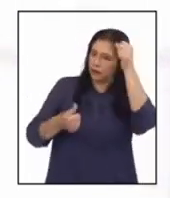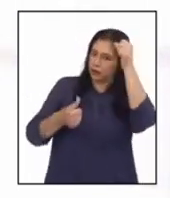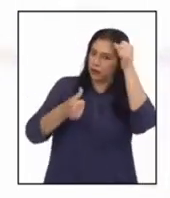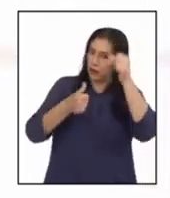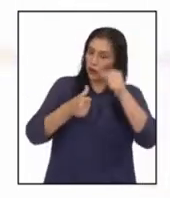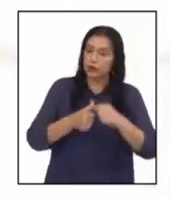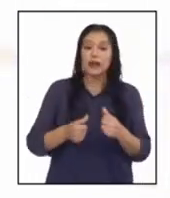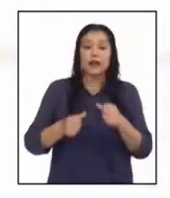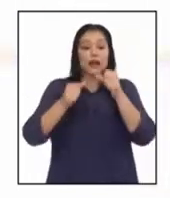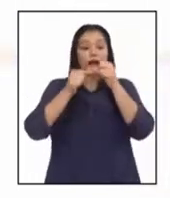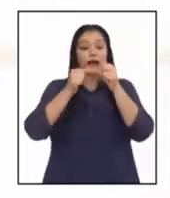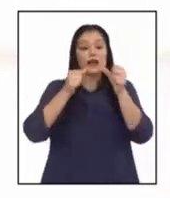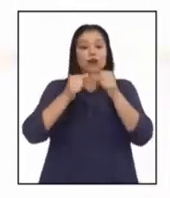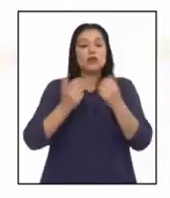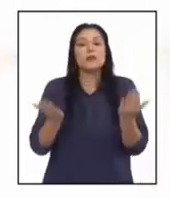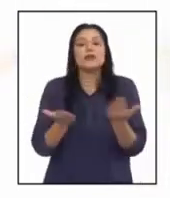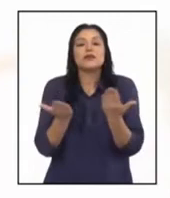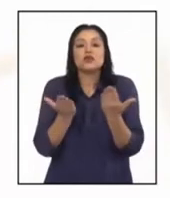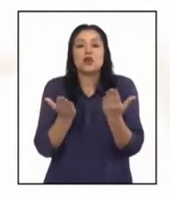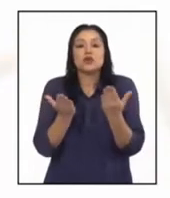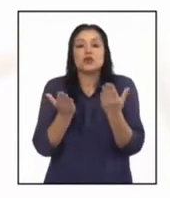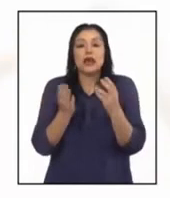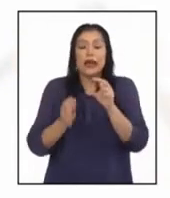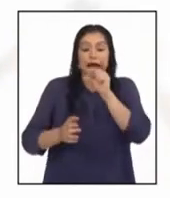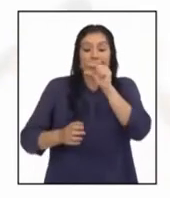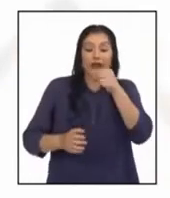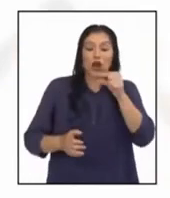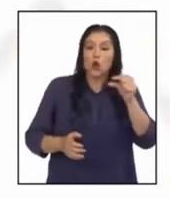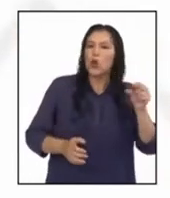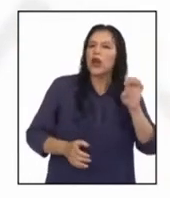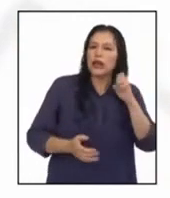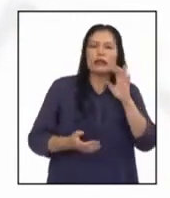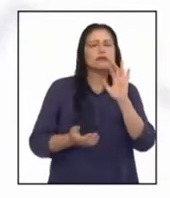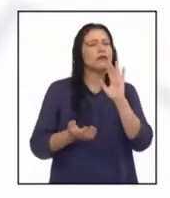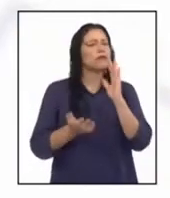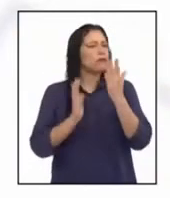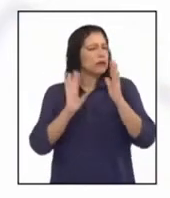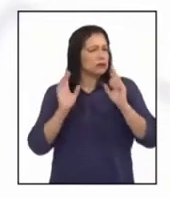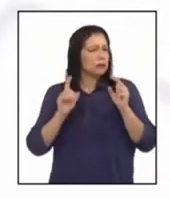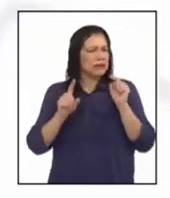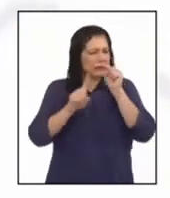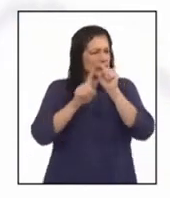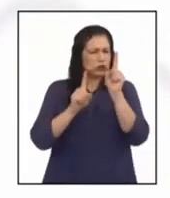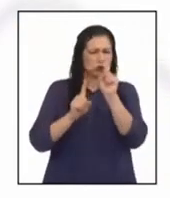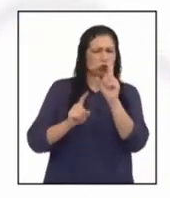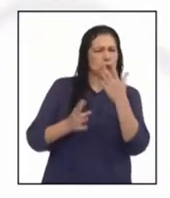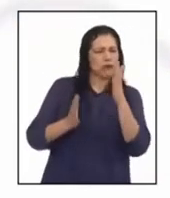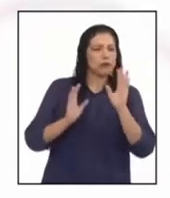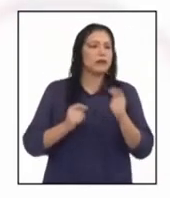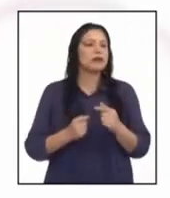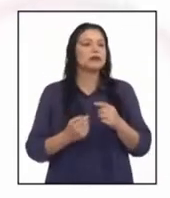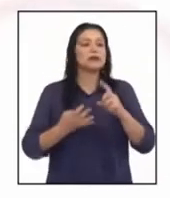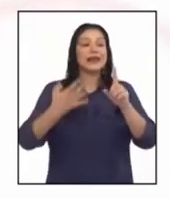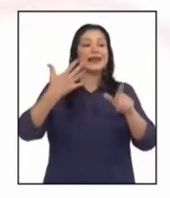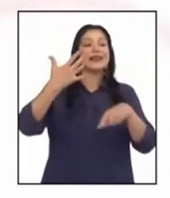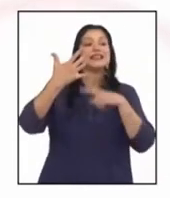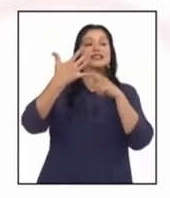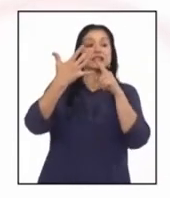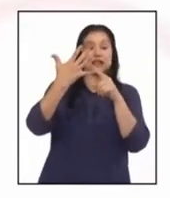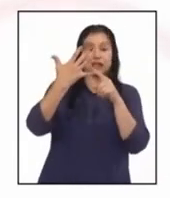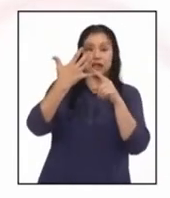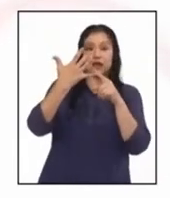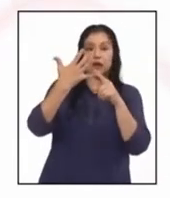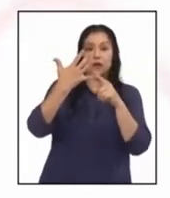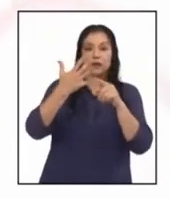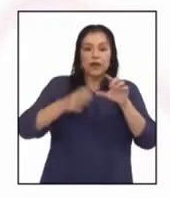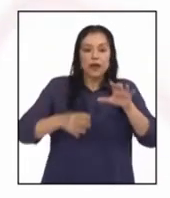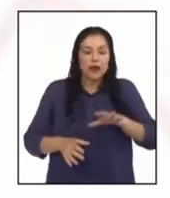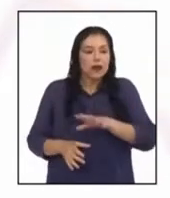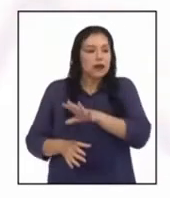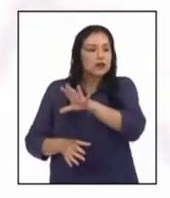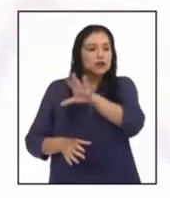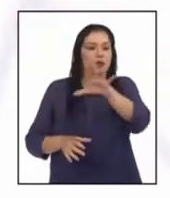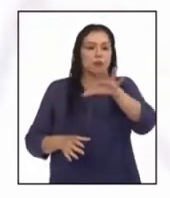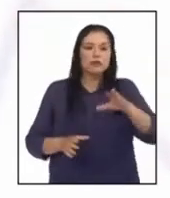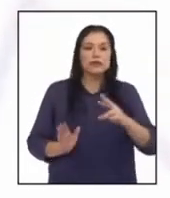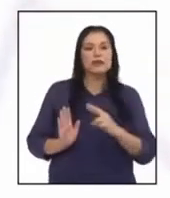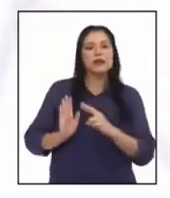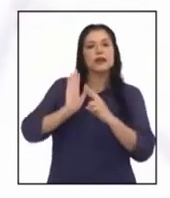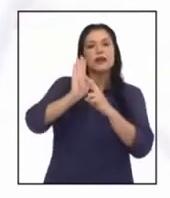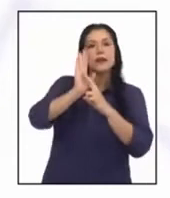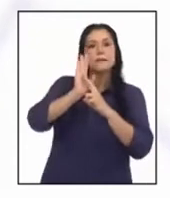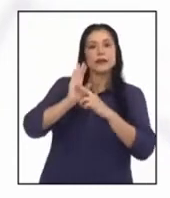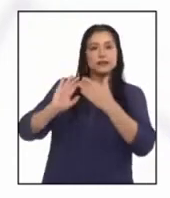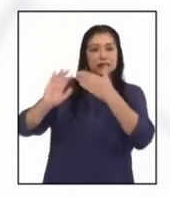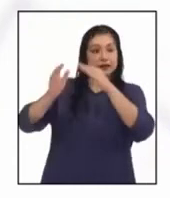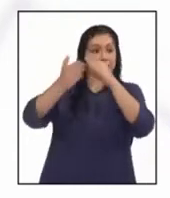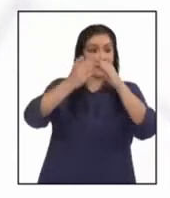valores son tomados del Google Earth y son aproximados. Paso 5. Paso Consideramos las superficies que